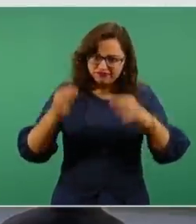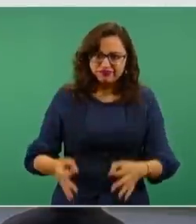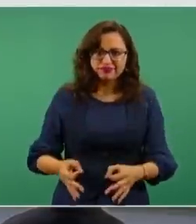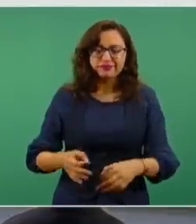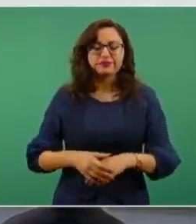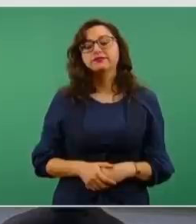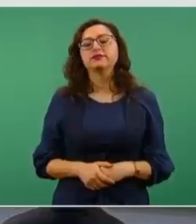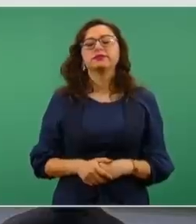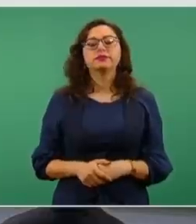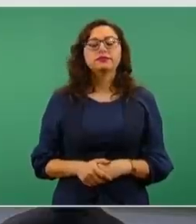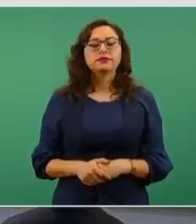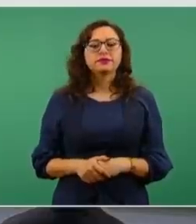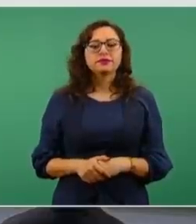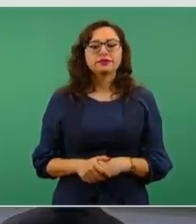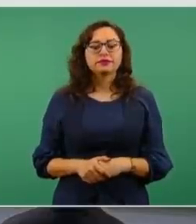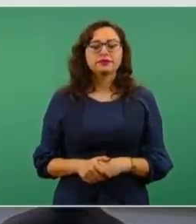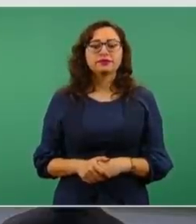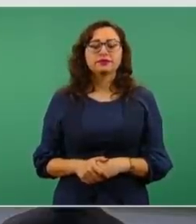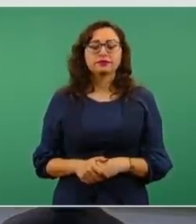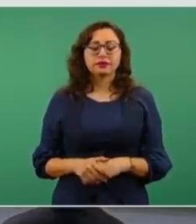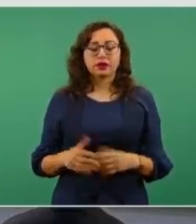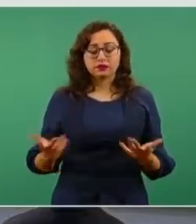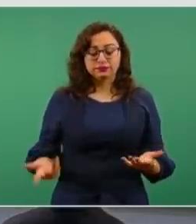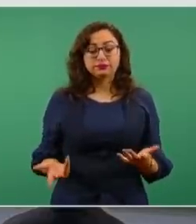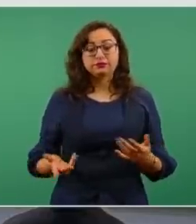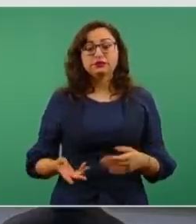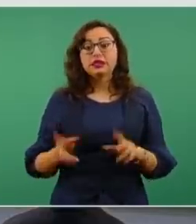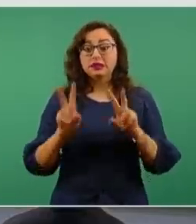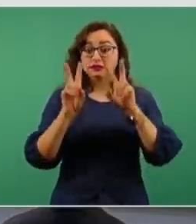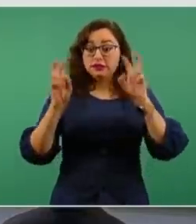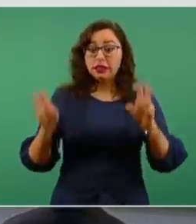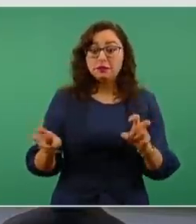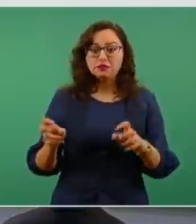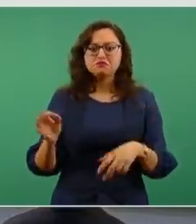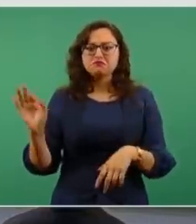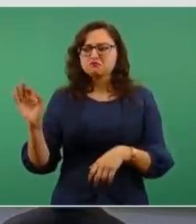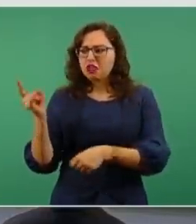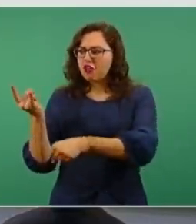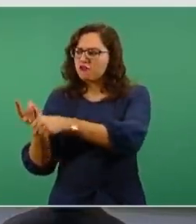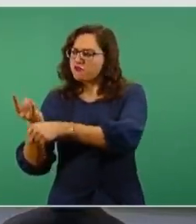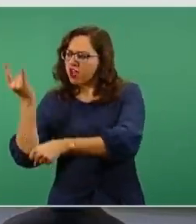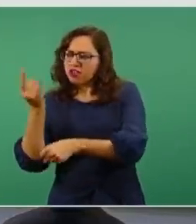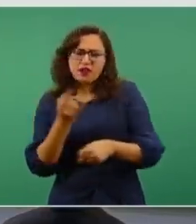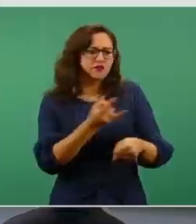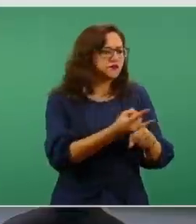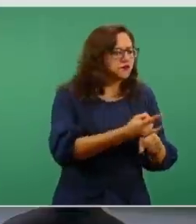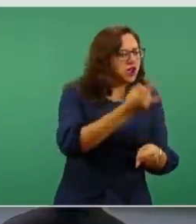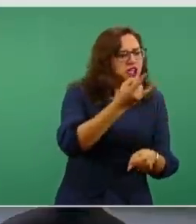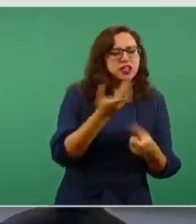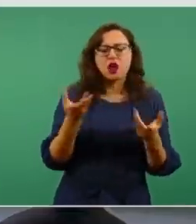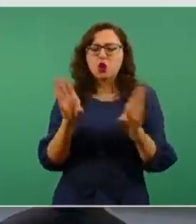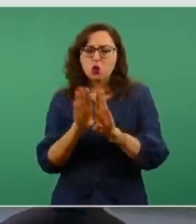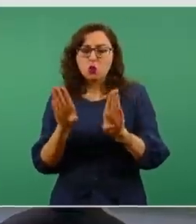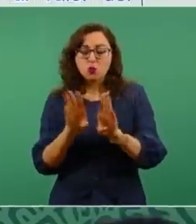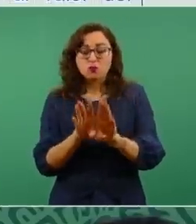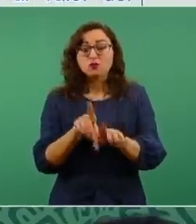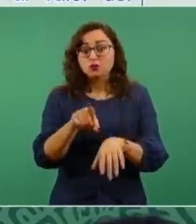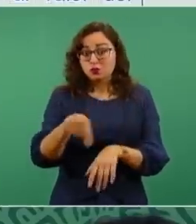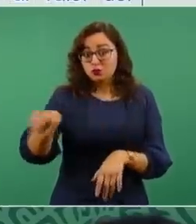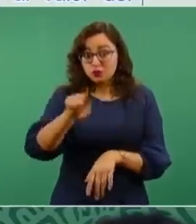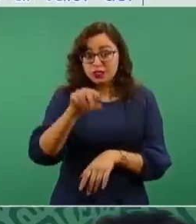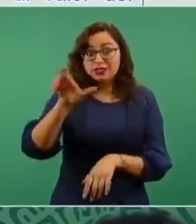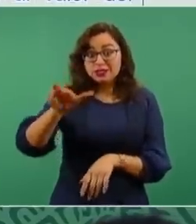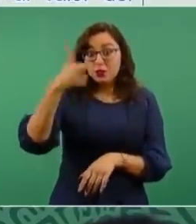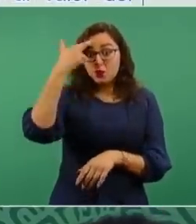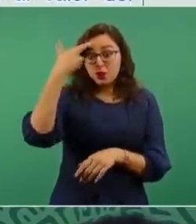Acuerdo sobre la penalización por incumplimiento. Decíamos que en caso de que Pemex incumpliera y